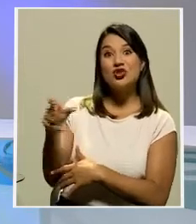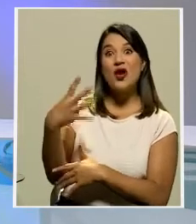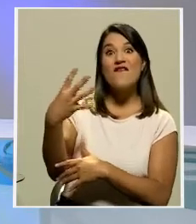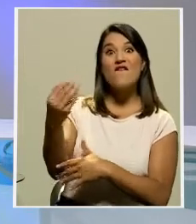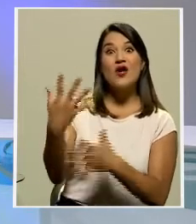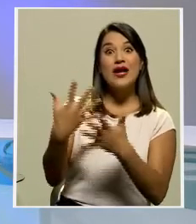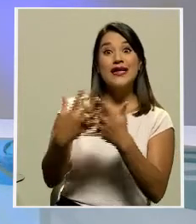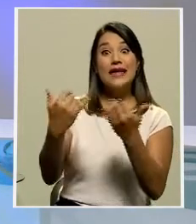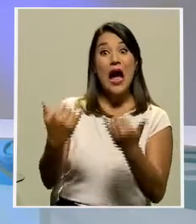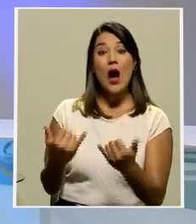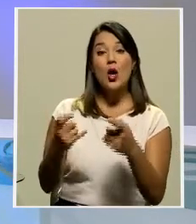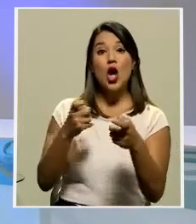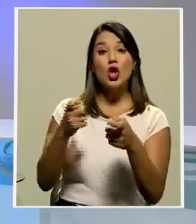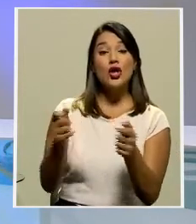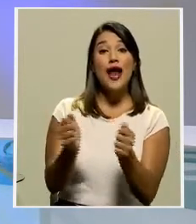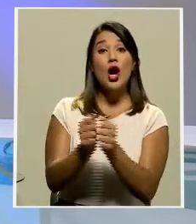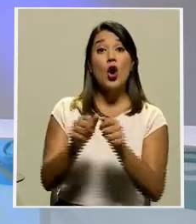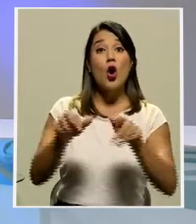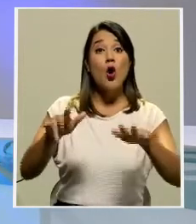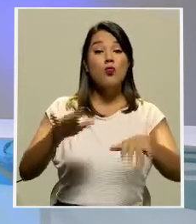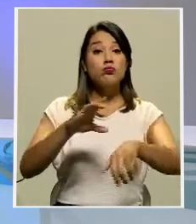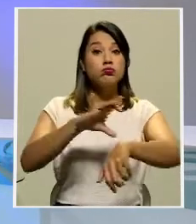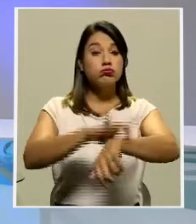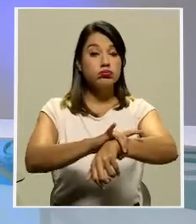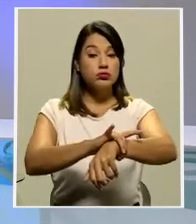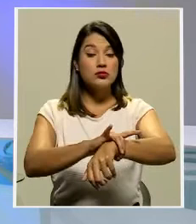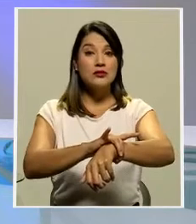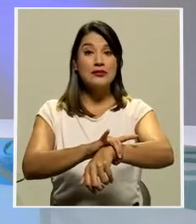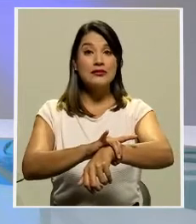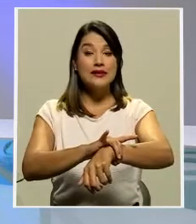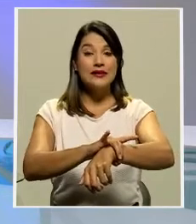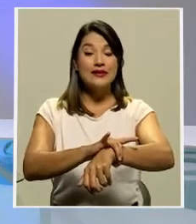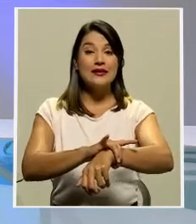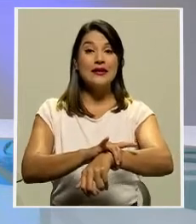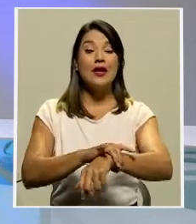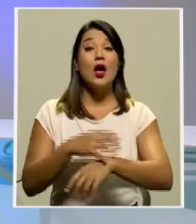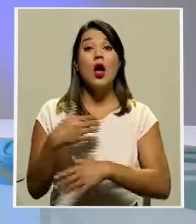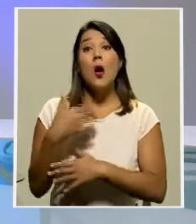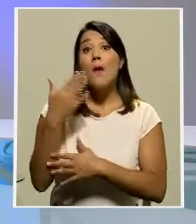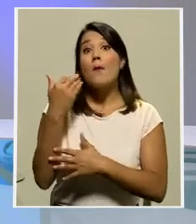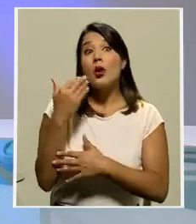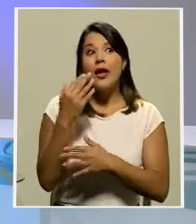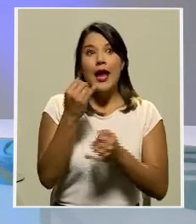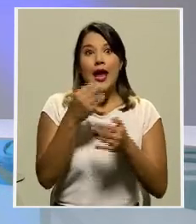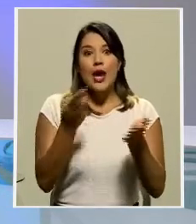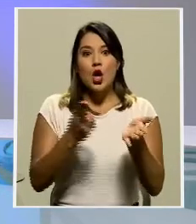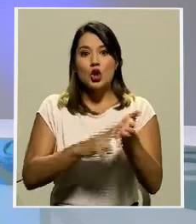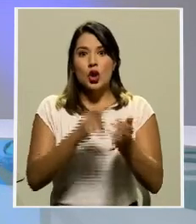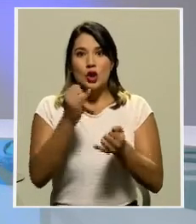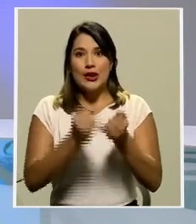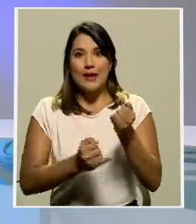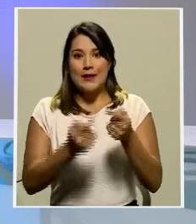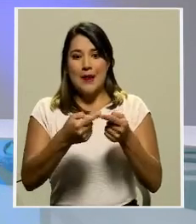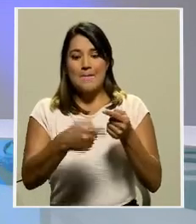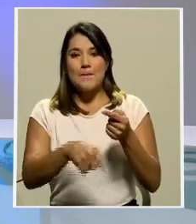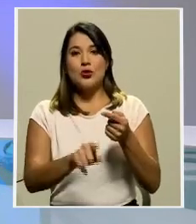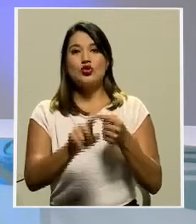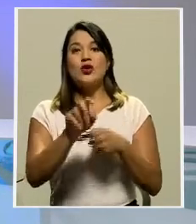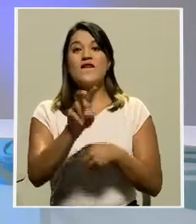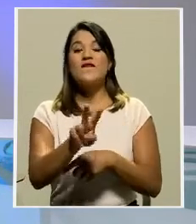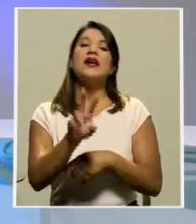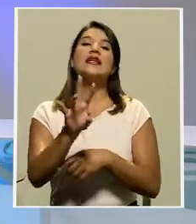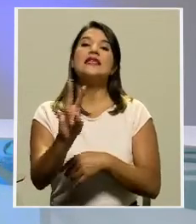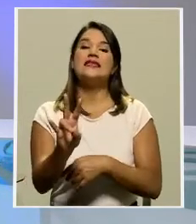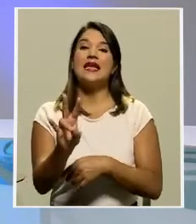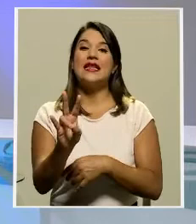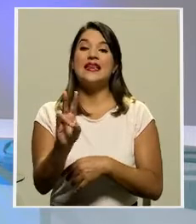están en este momento monitoreados con tobillera electrónica cuando el contrato se termine el próximo 27